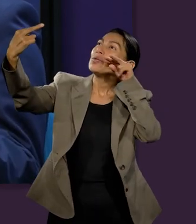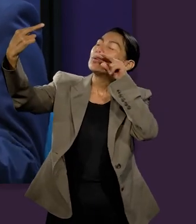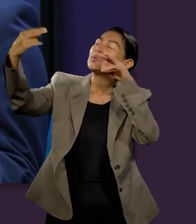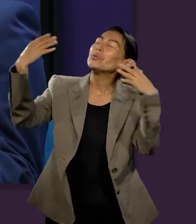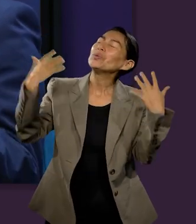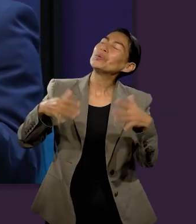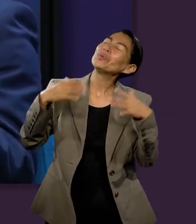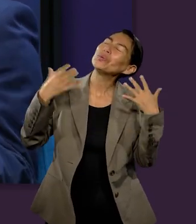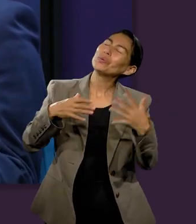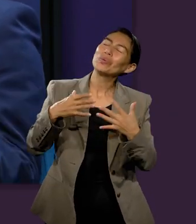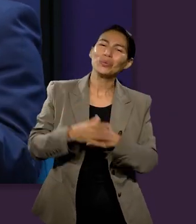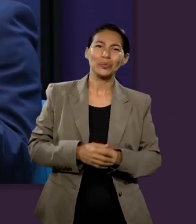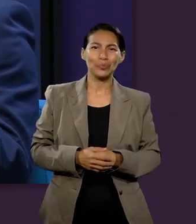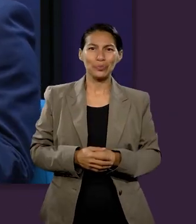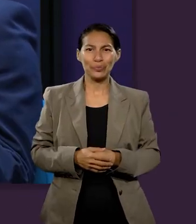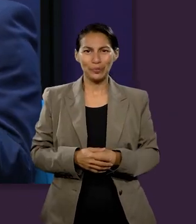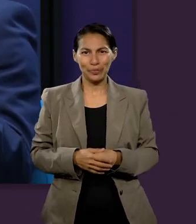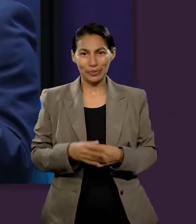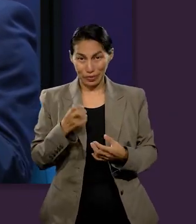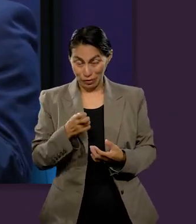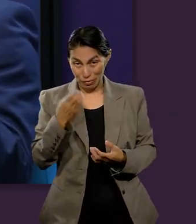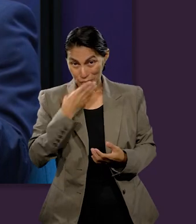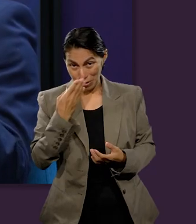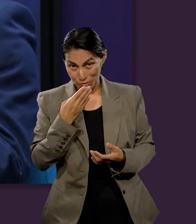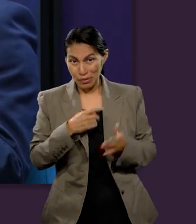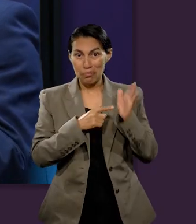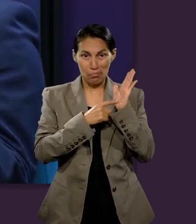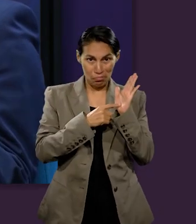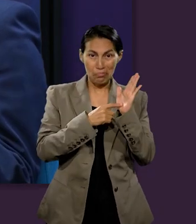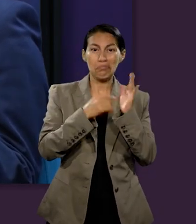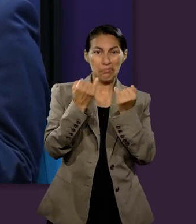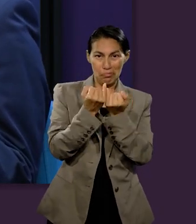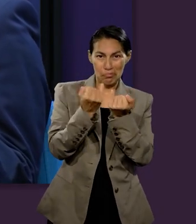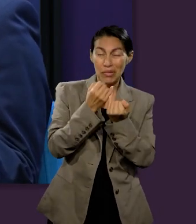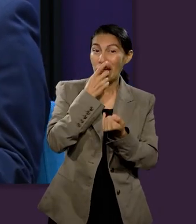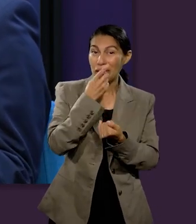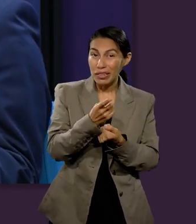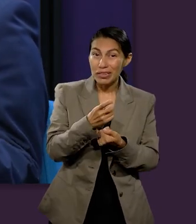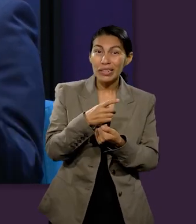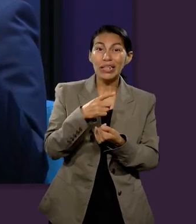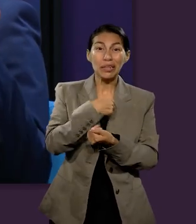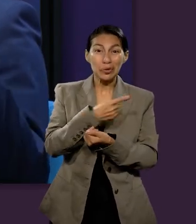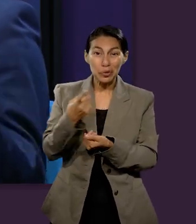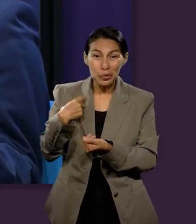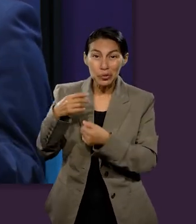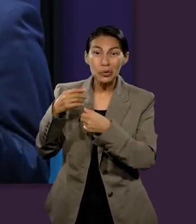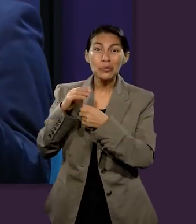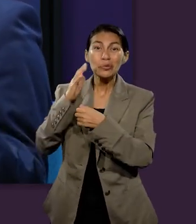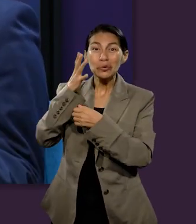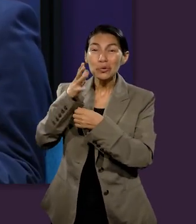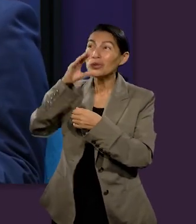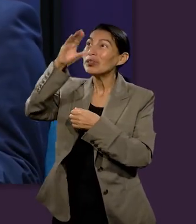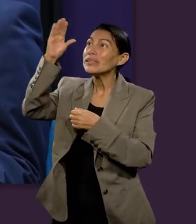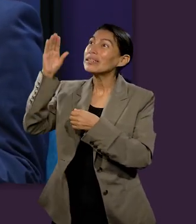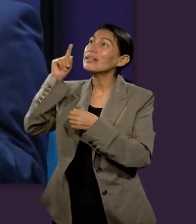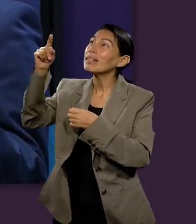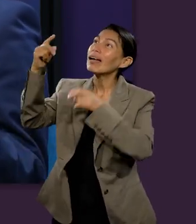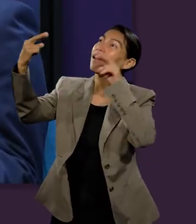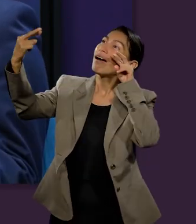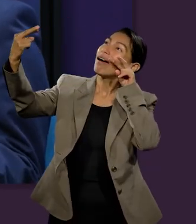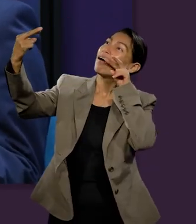que lo veremos cara a cara, te veré cara a cara. Entonces, la Biblia también